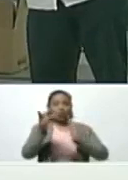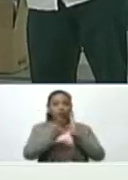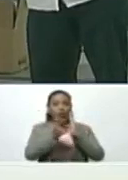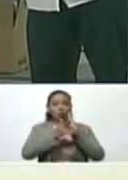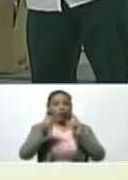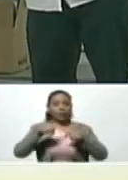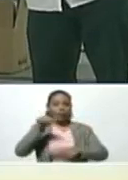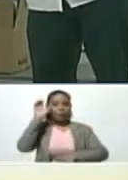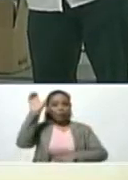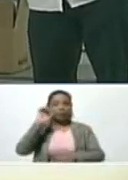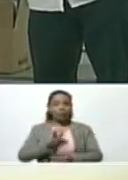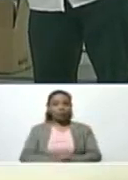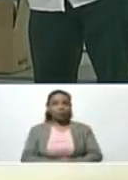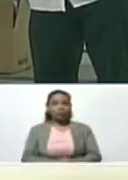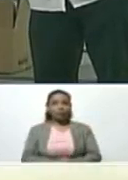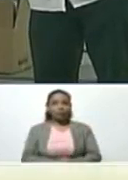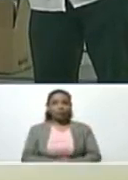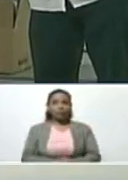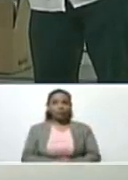para el país.